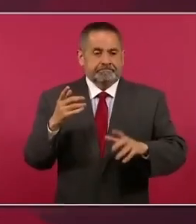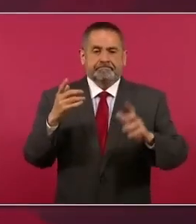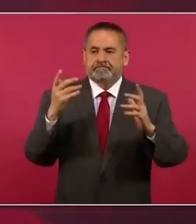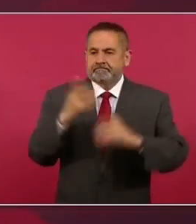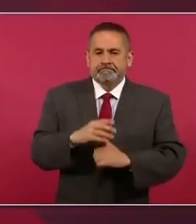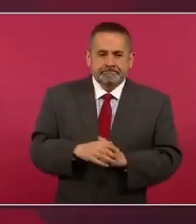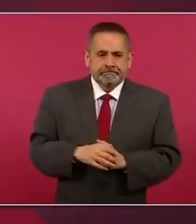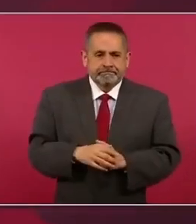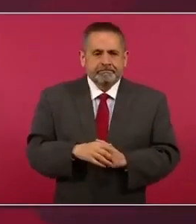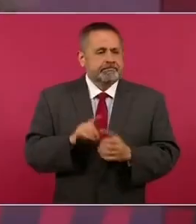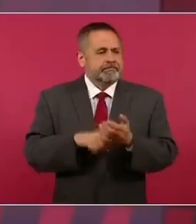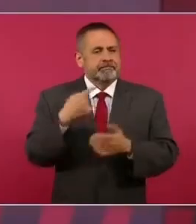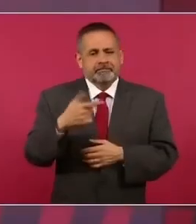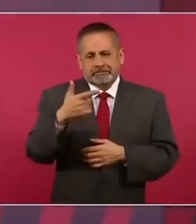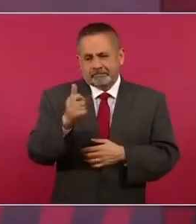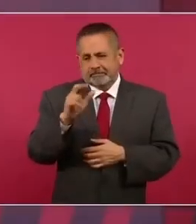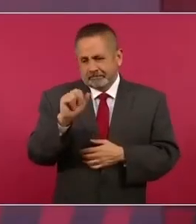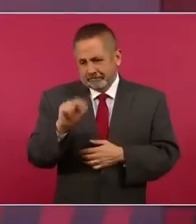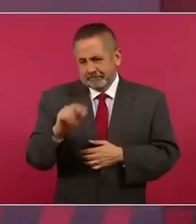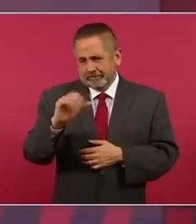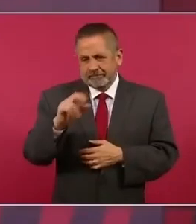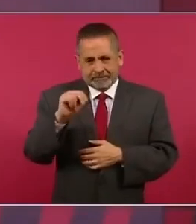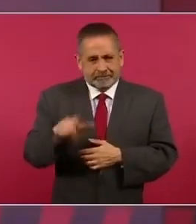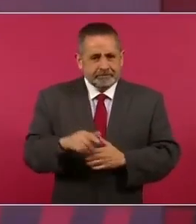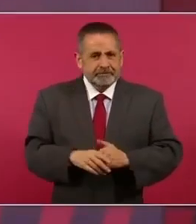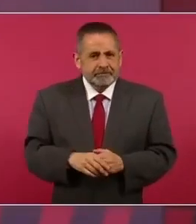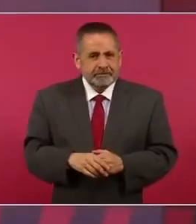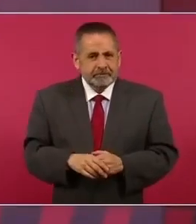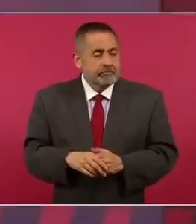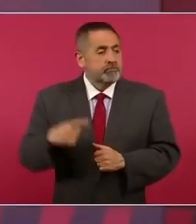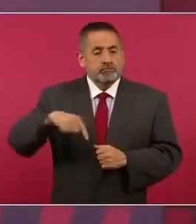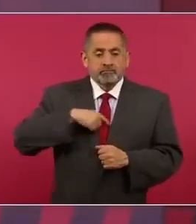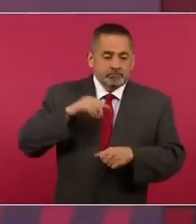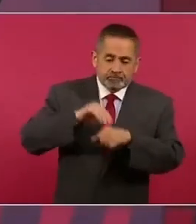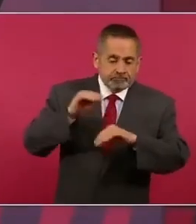el gran canal del desagüe tuvimos que hacer plantas de bombeo